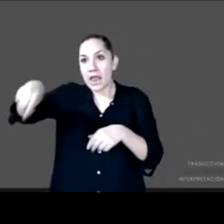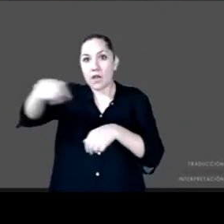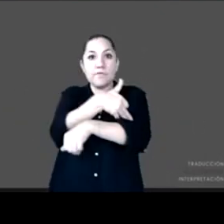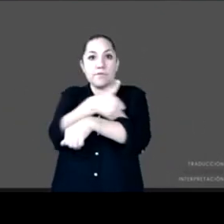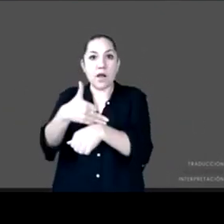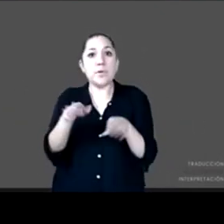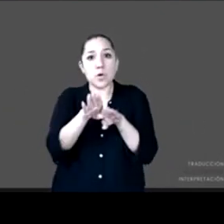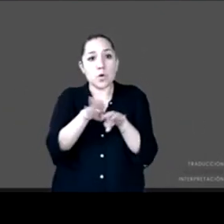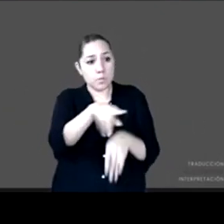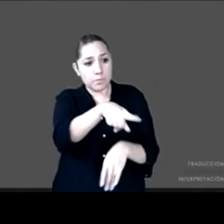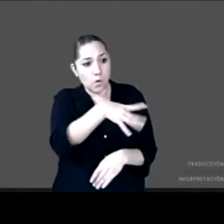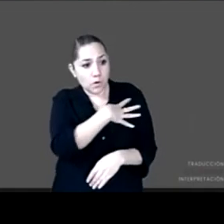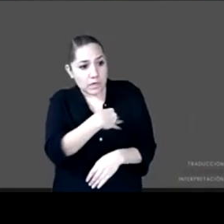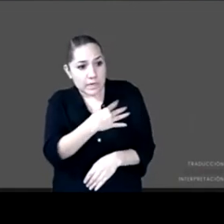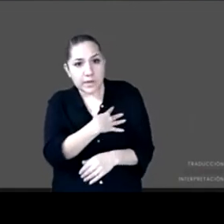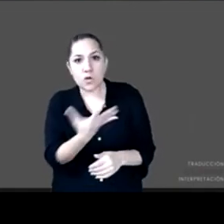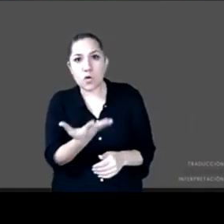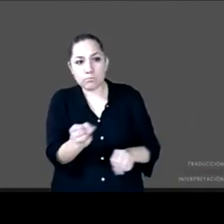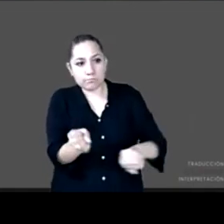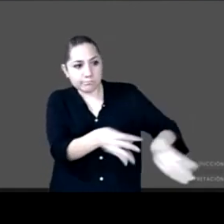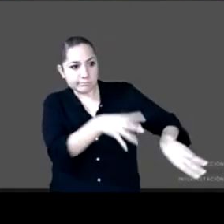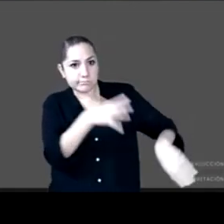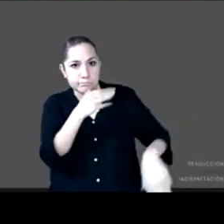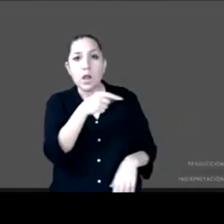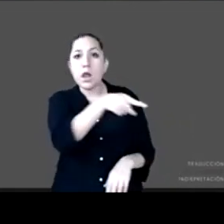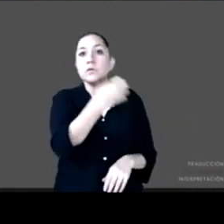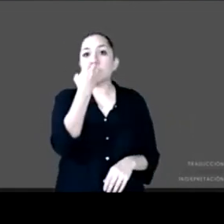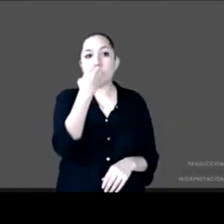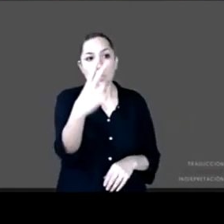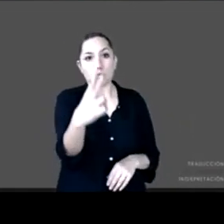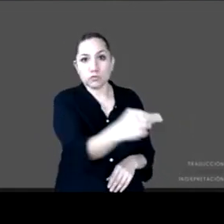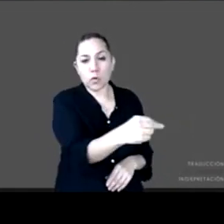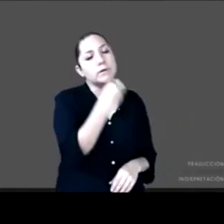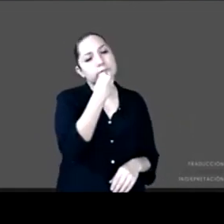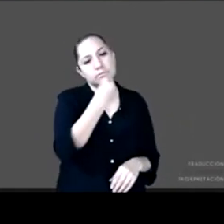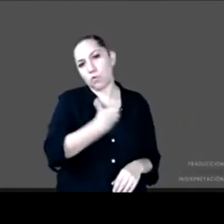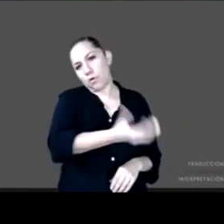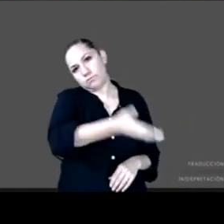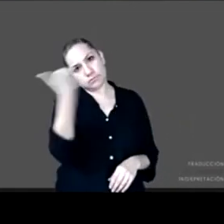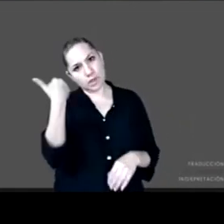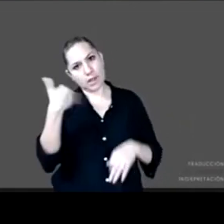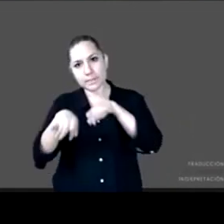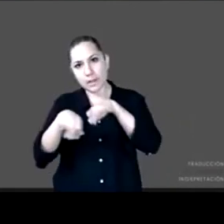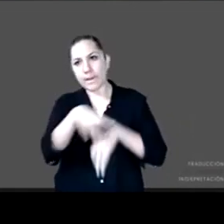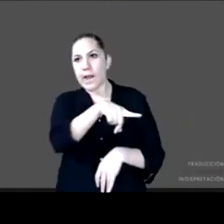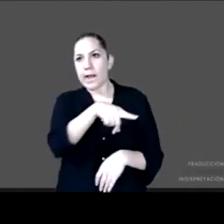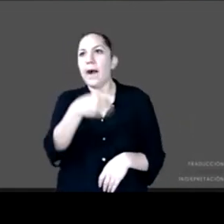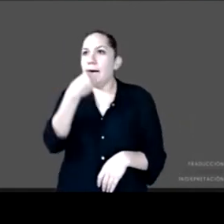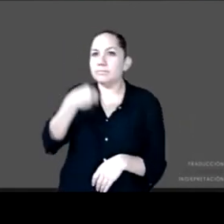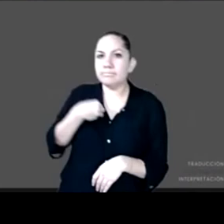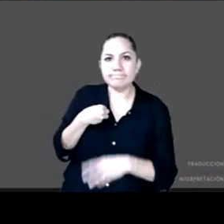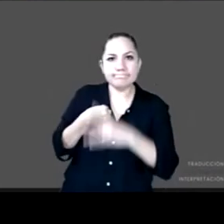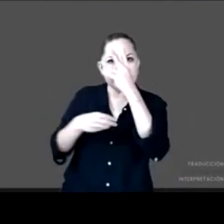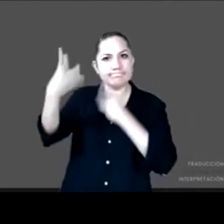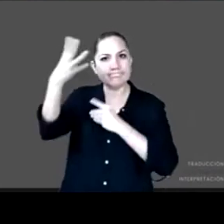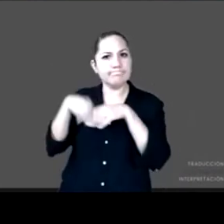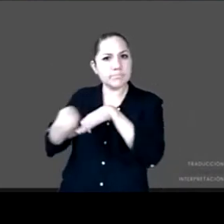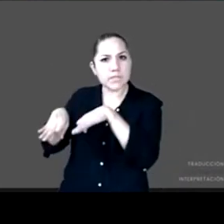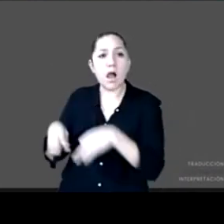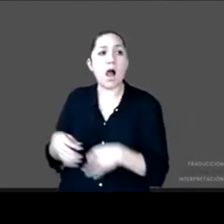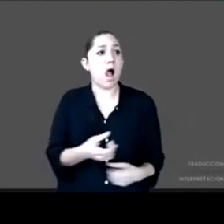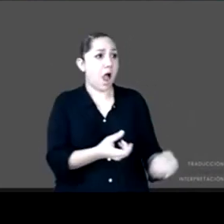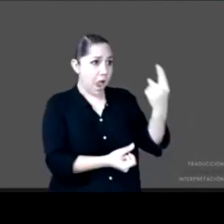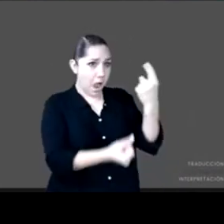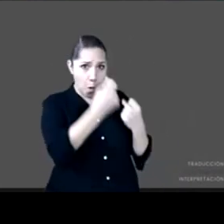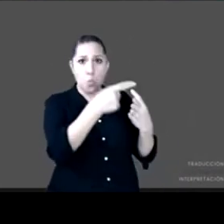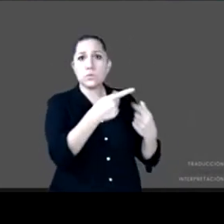los tienen que llevar al trabajo no están las condiciones pues empiezan a trabajar historias de adolescentes que viajan solos a partir de los